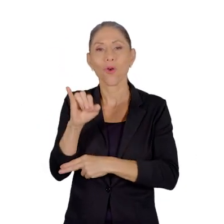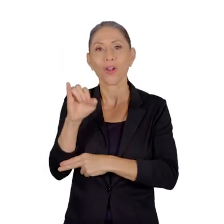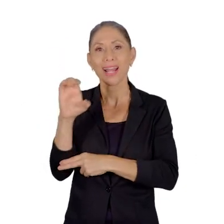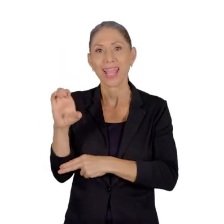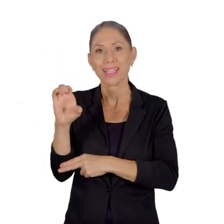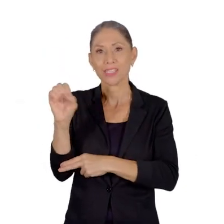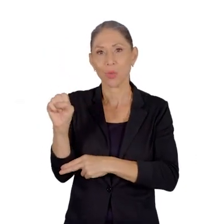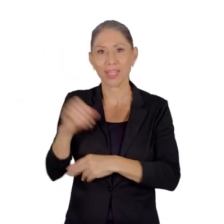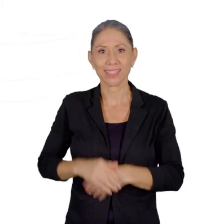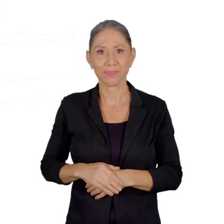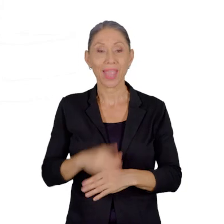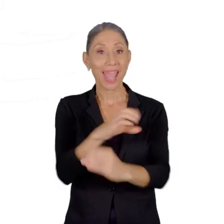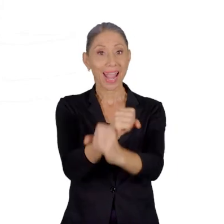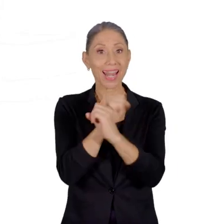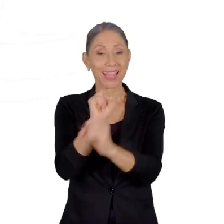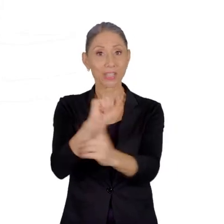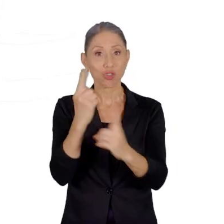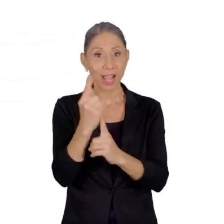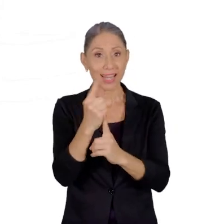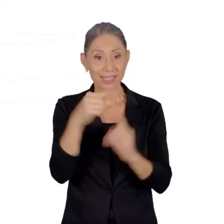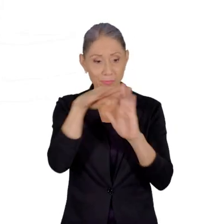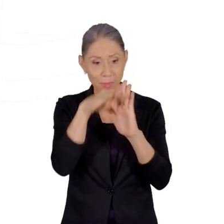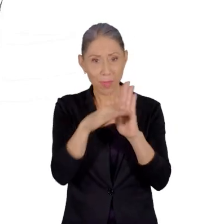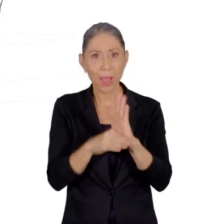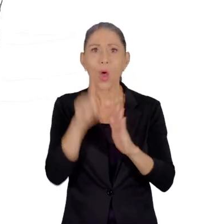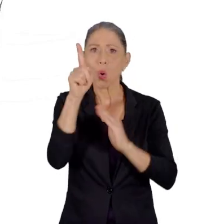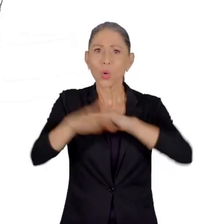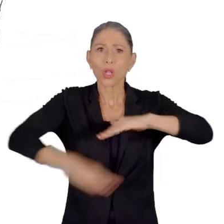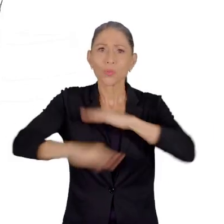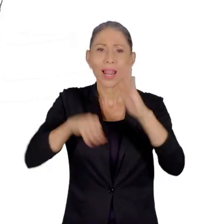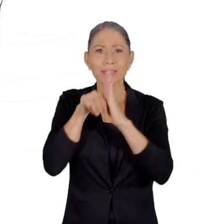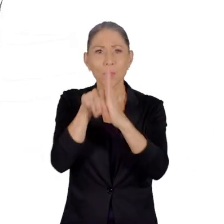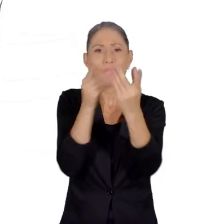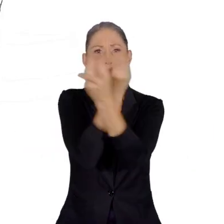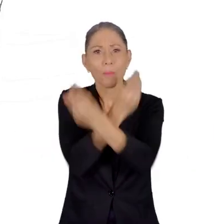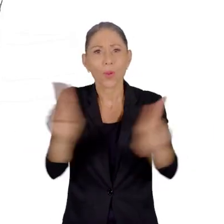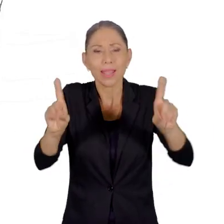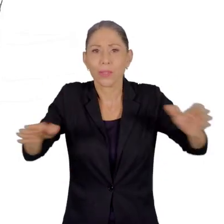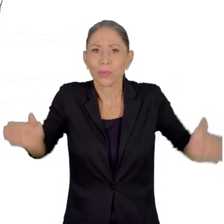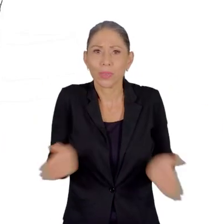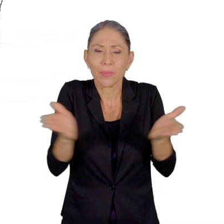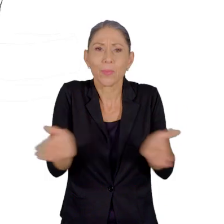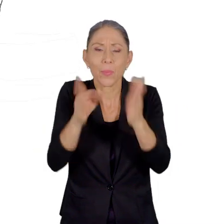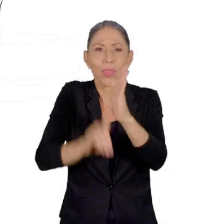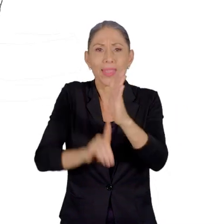-Expolders. Las garantías sociales son uno de los pilares del modelo democrático que impulsa el desarrollo social de Costa